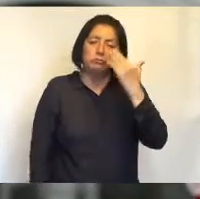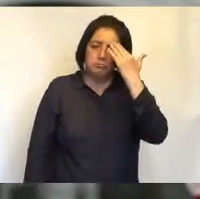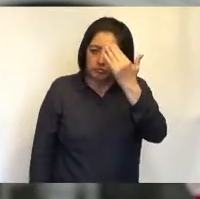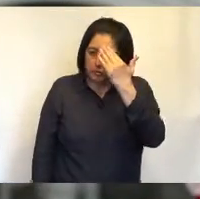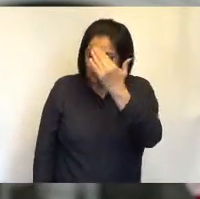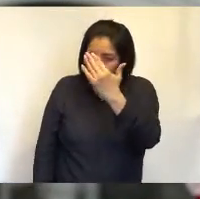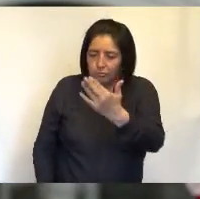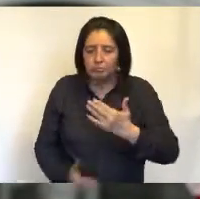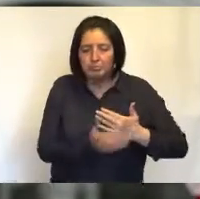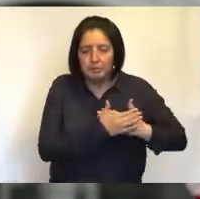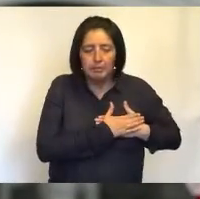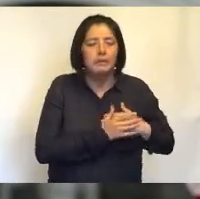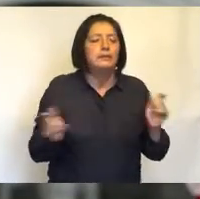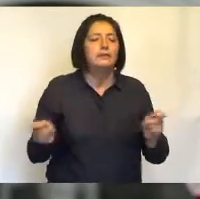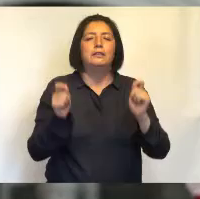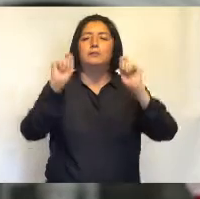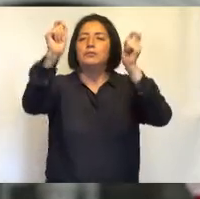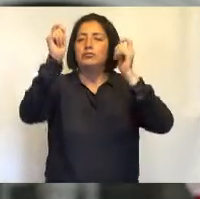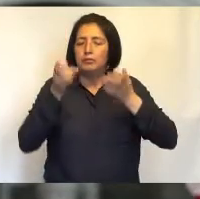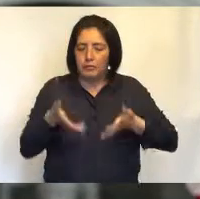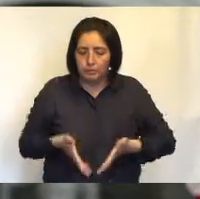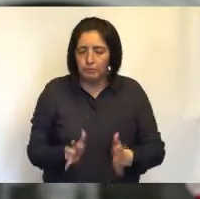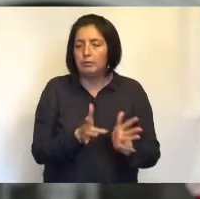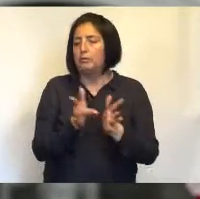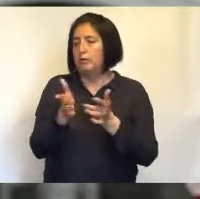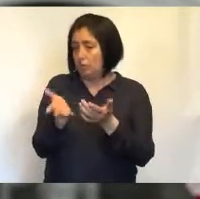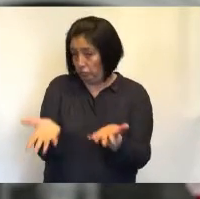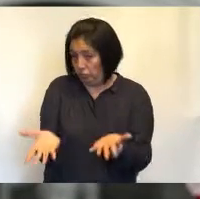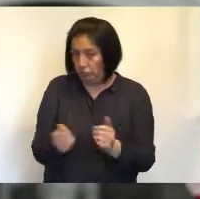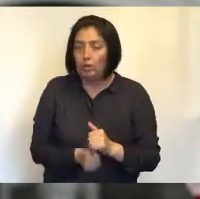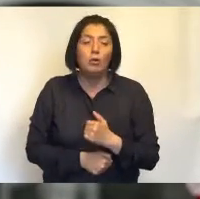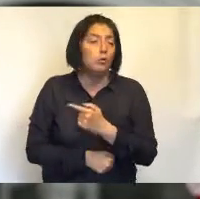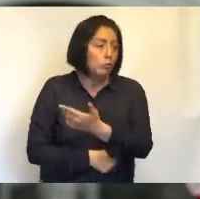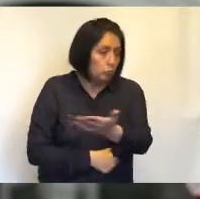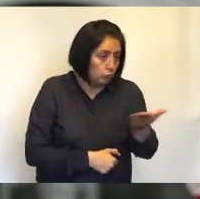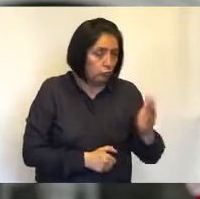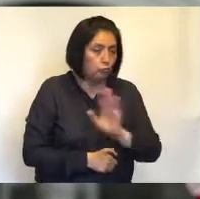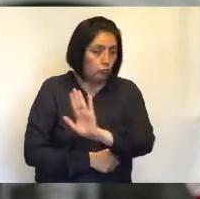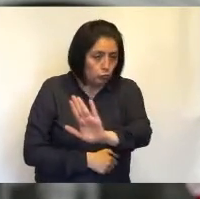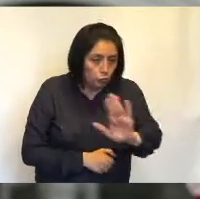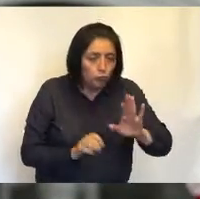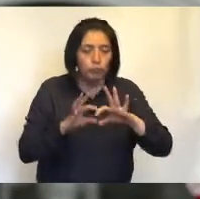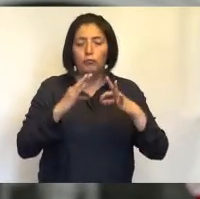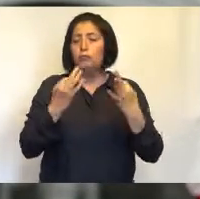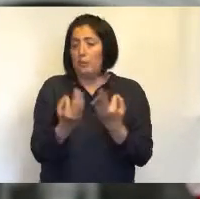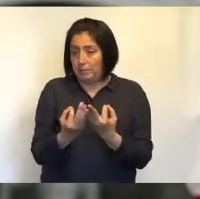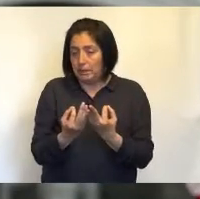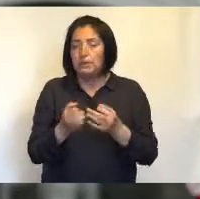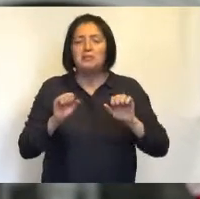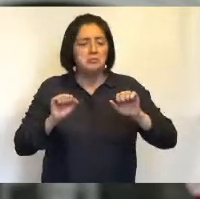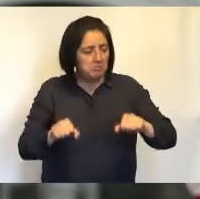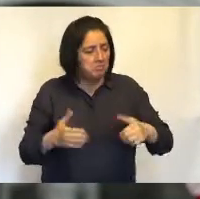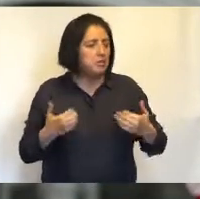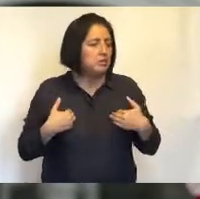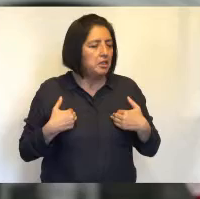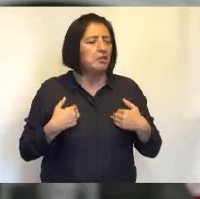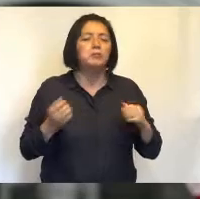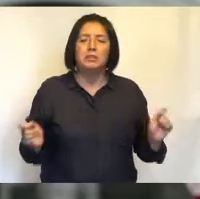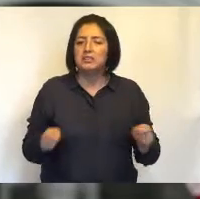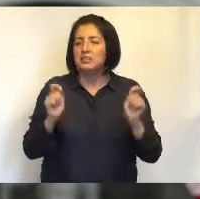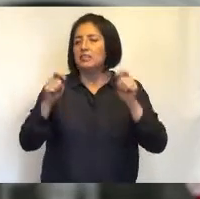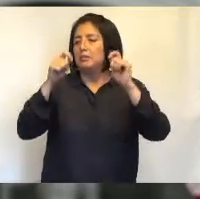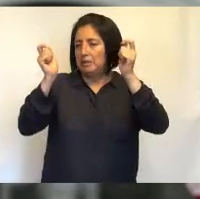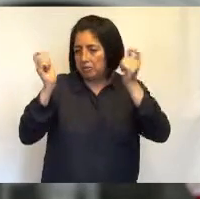les envío un saludo cariñoso por estas fiestas navideñas. Espero que ustedes con su familia puedan tener una